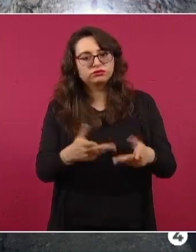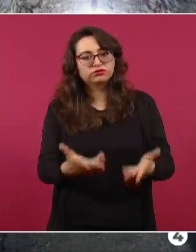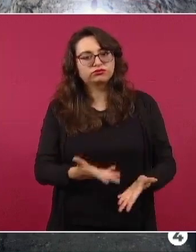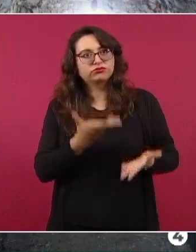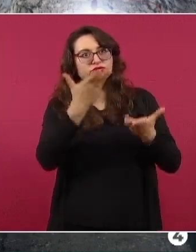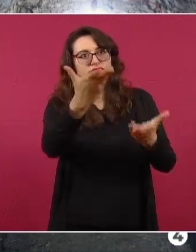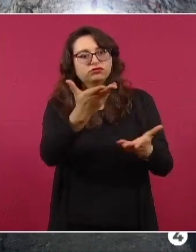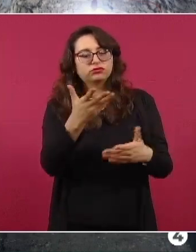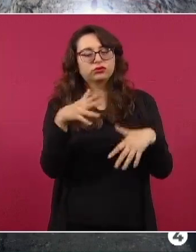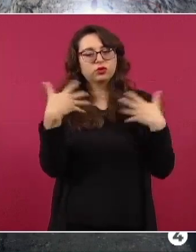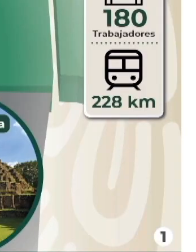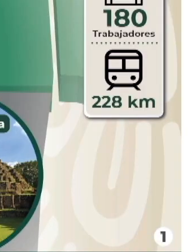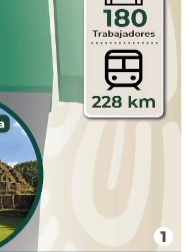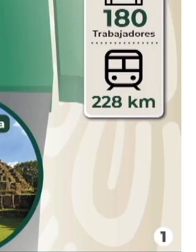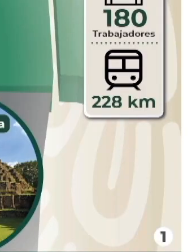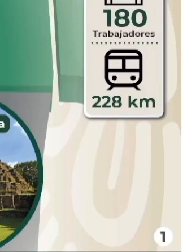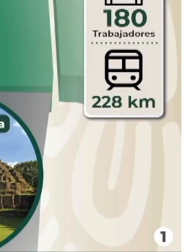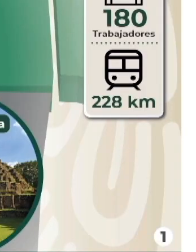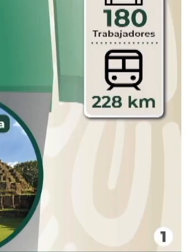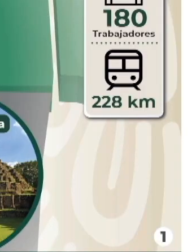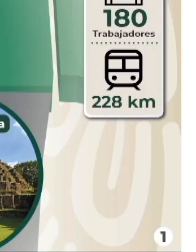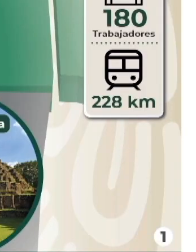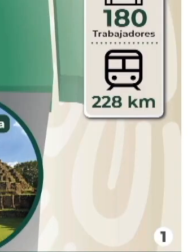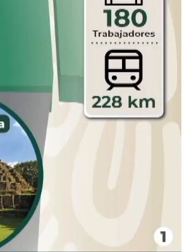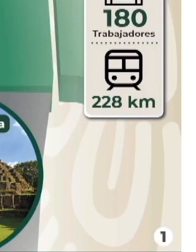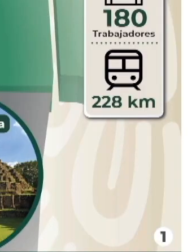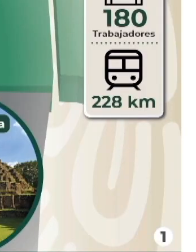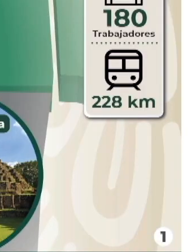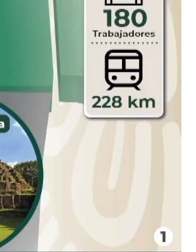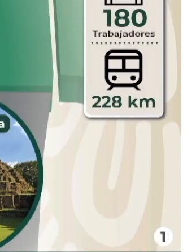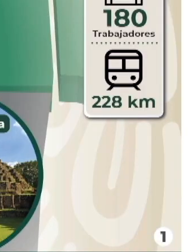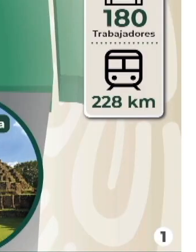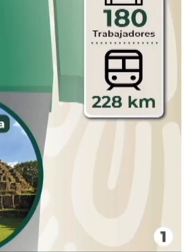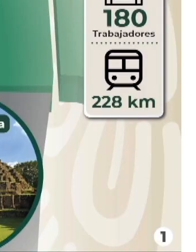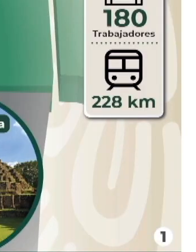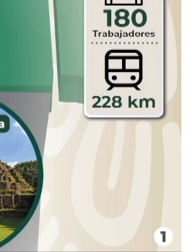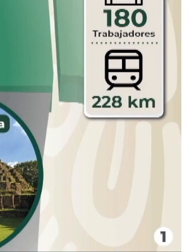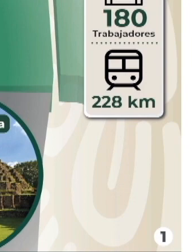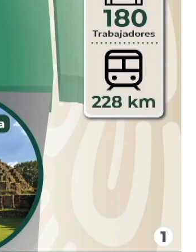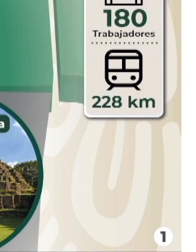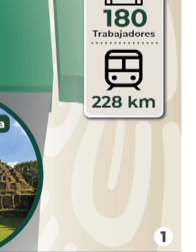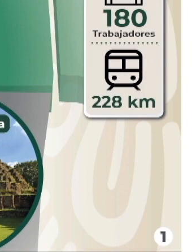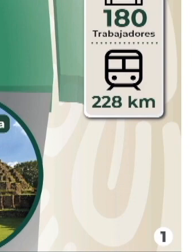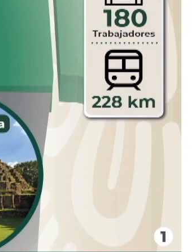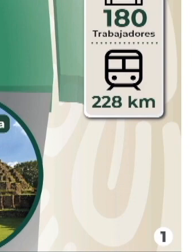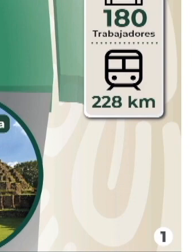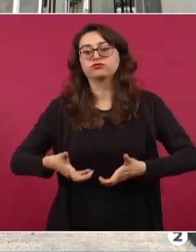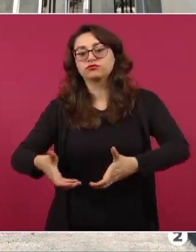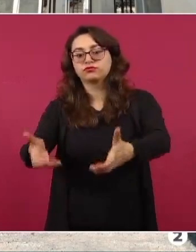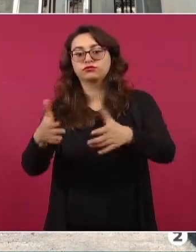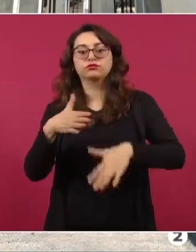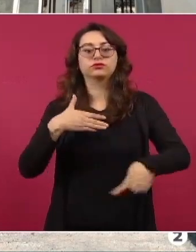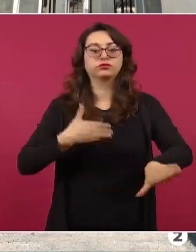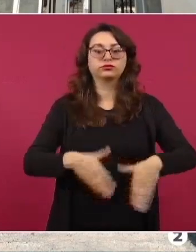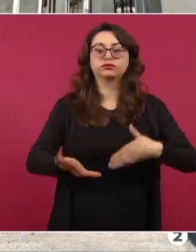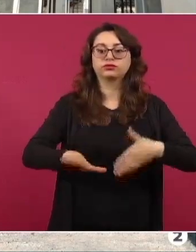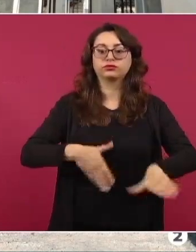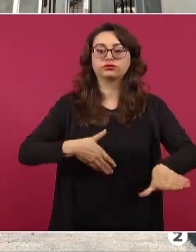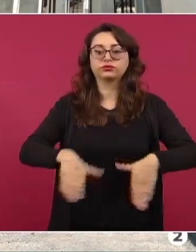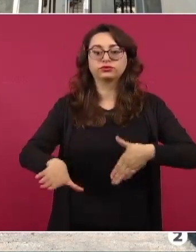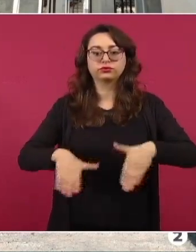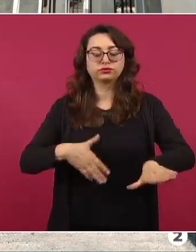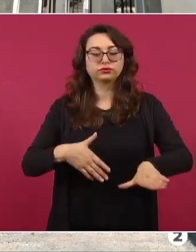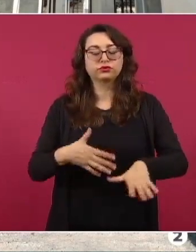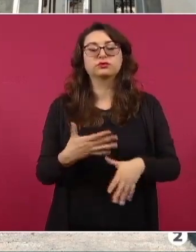5 básicamente se ha concluido los trabajos que permiten dar el visto bueno a las obras que se desarrollan, así como en las